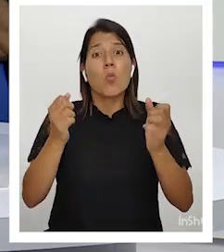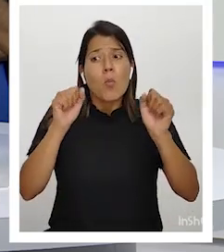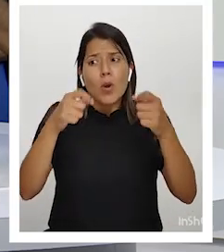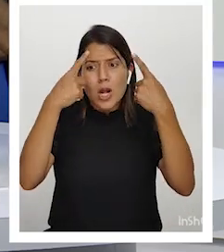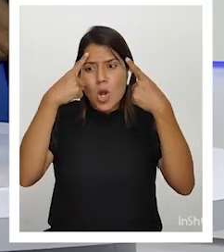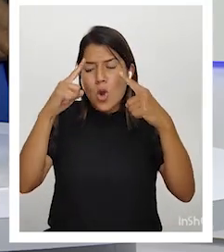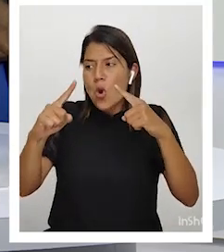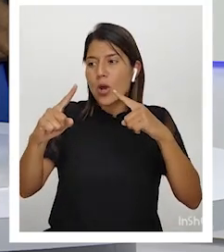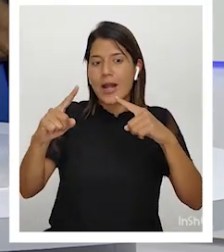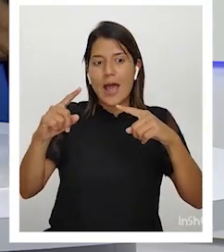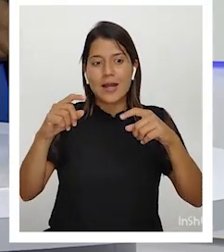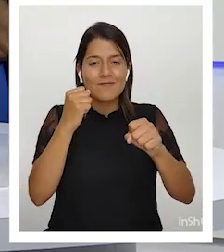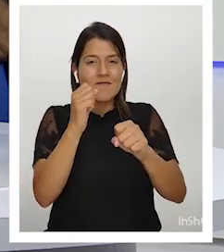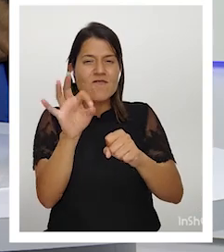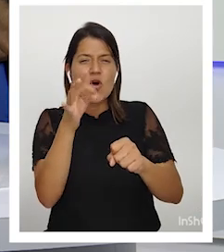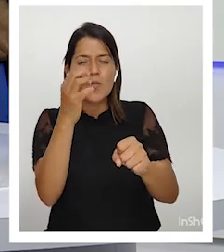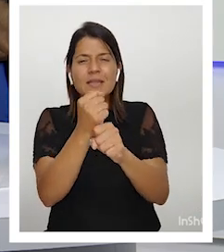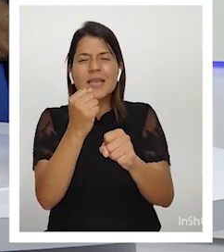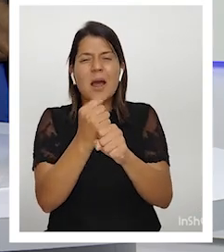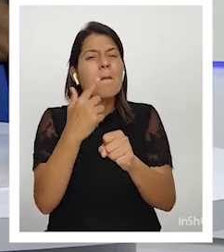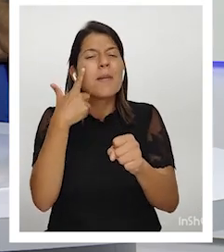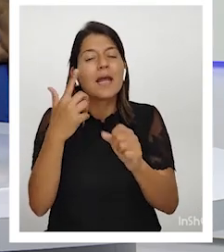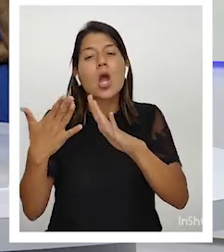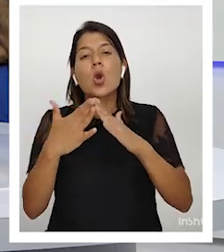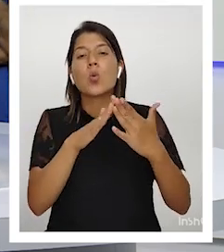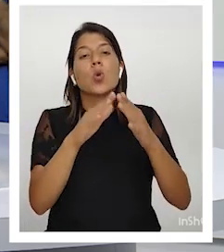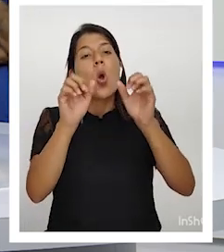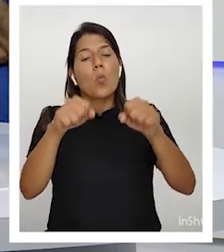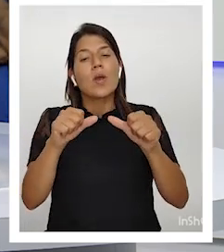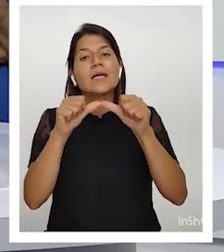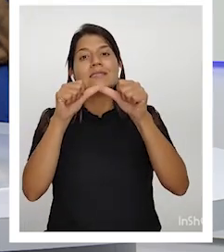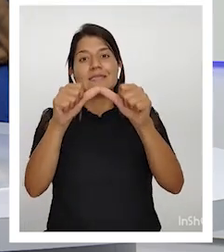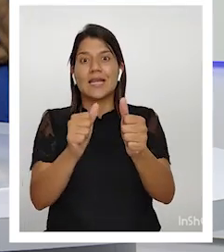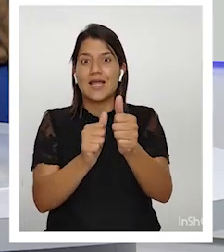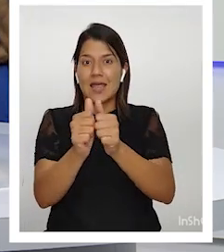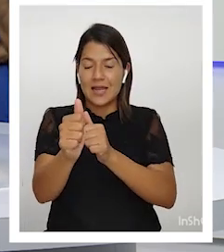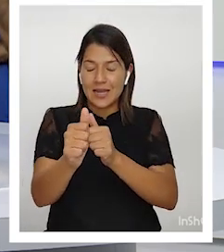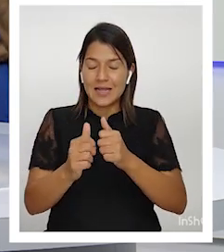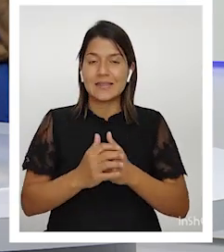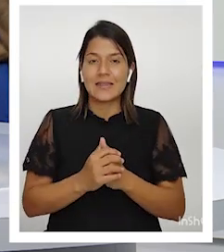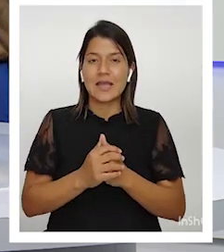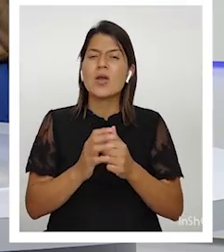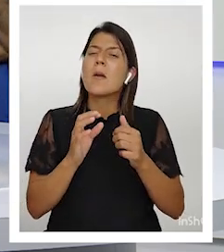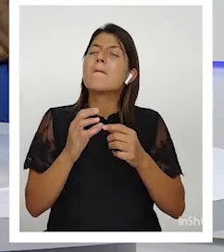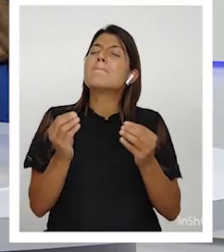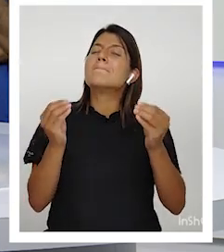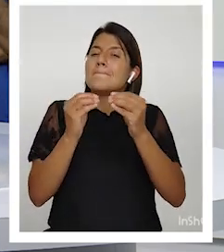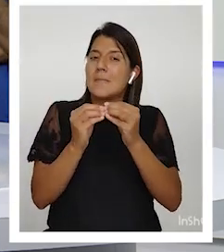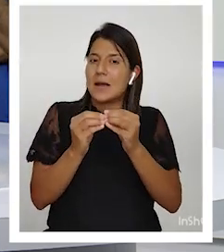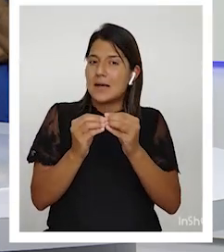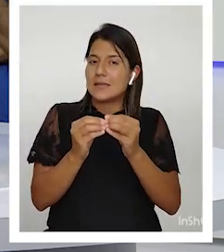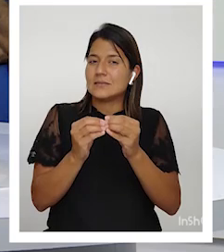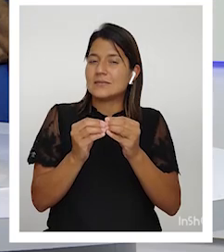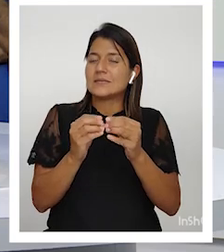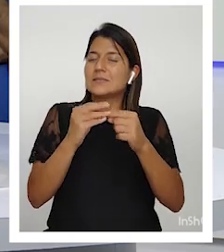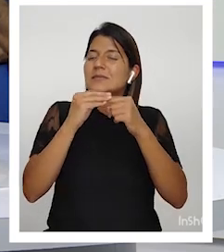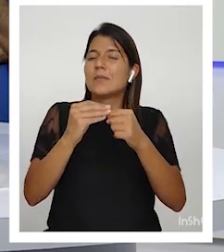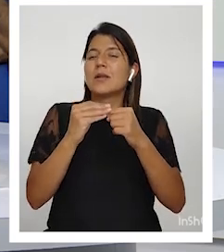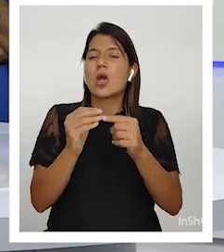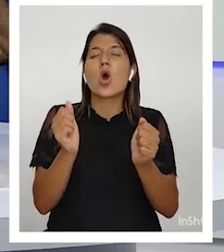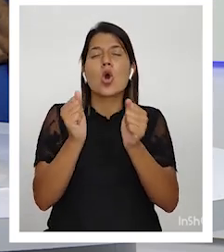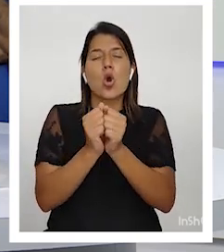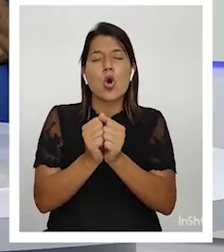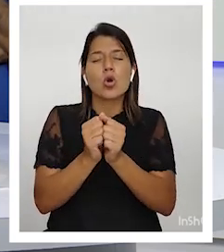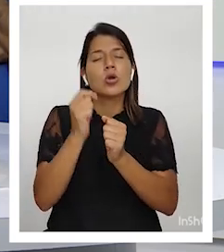generar dinámicas para que las las comunidades puedan salir adelante sobre todo siempre con ciencia